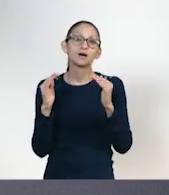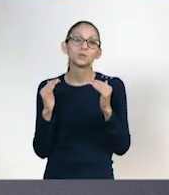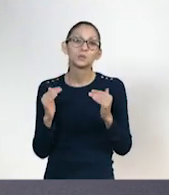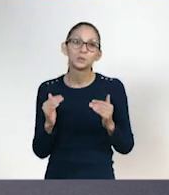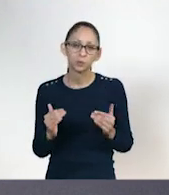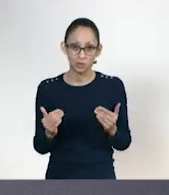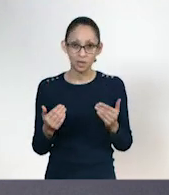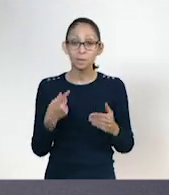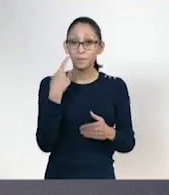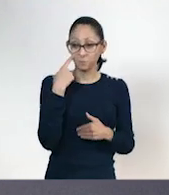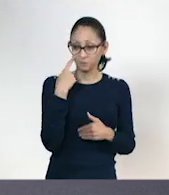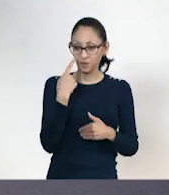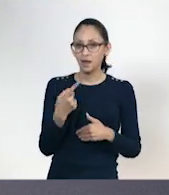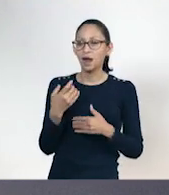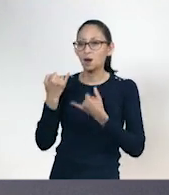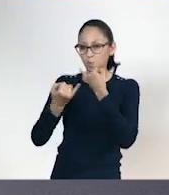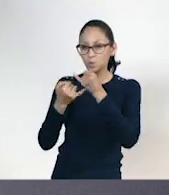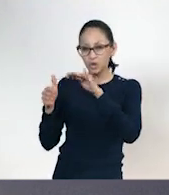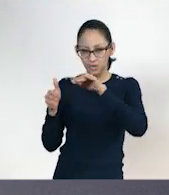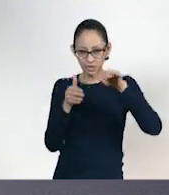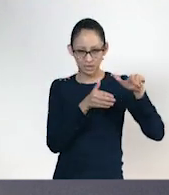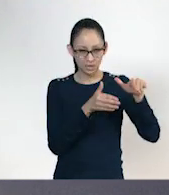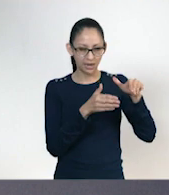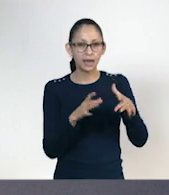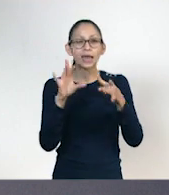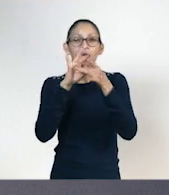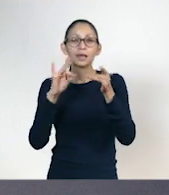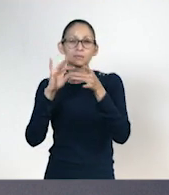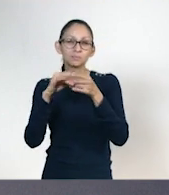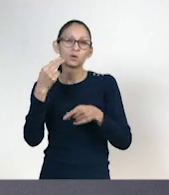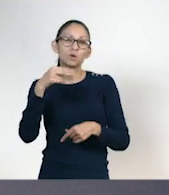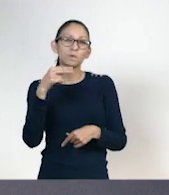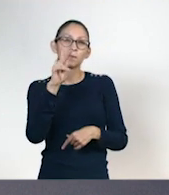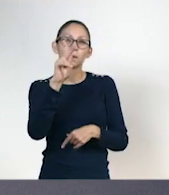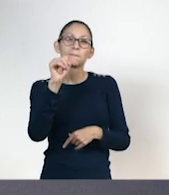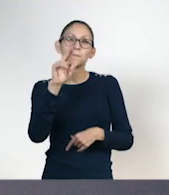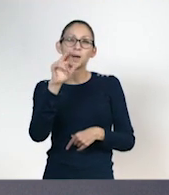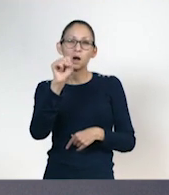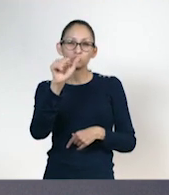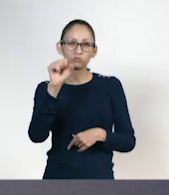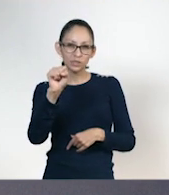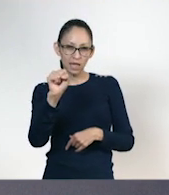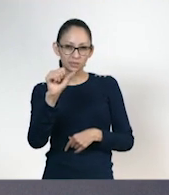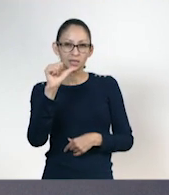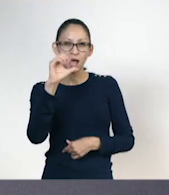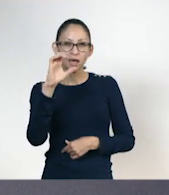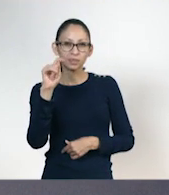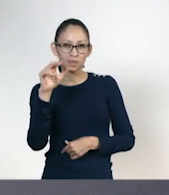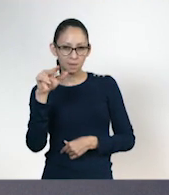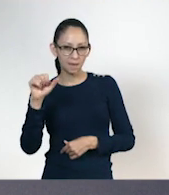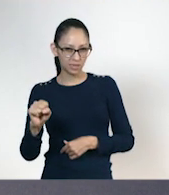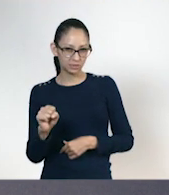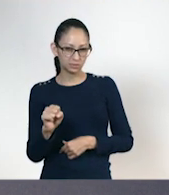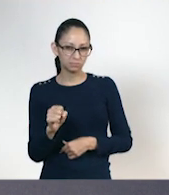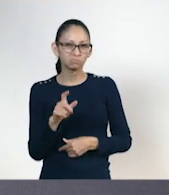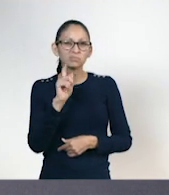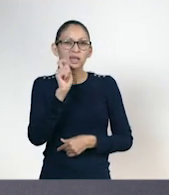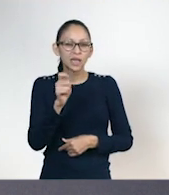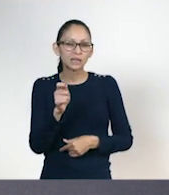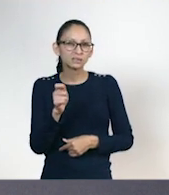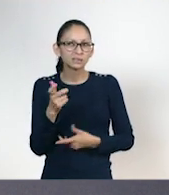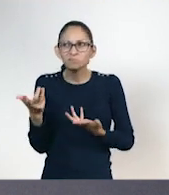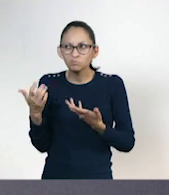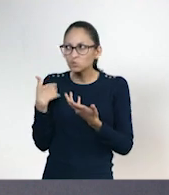física y mejor vamos a hablar acerca de las pausas activas. ¿Pausas activas? Esas sí no las conozco, maestro. Ah, las